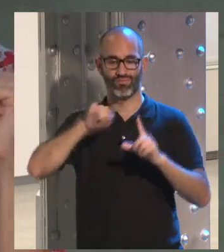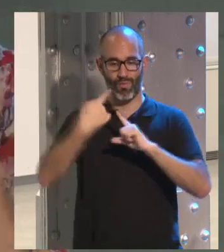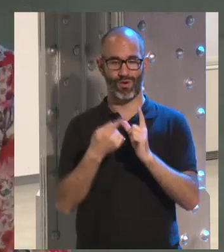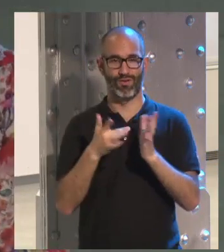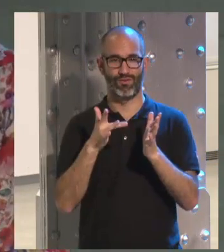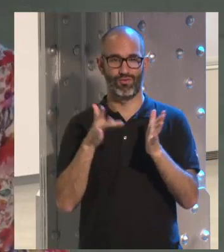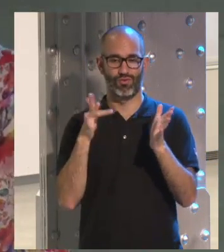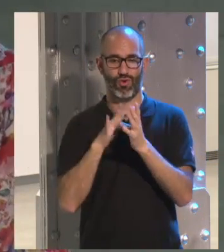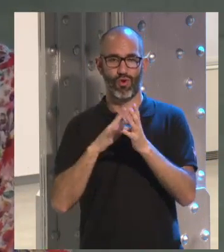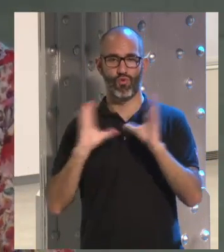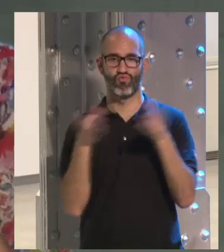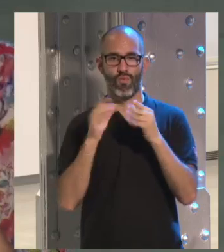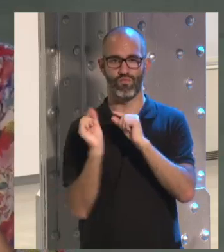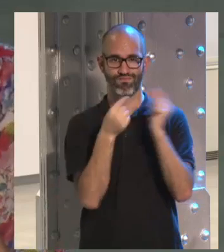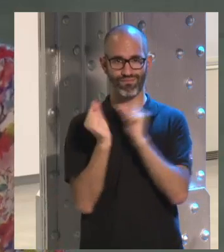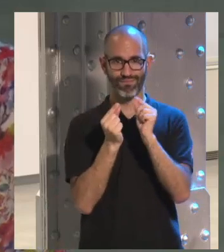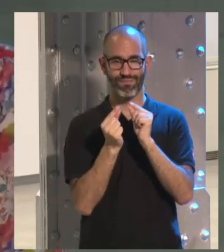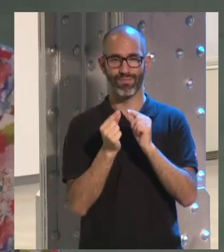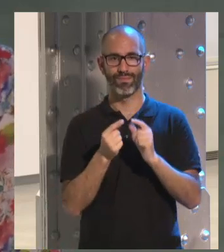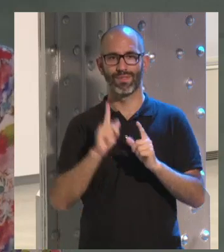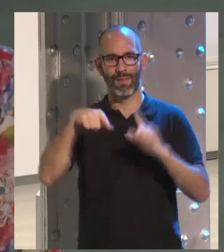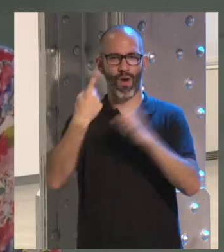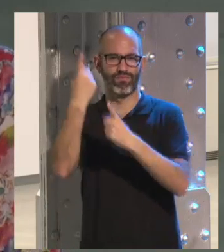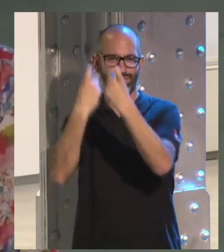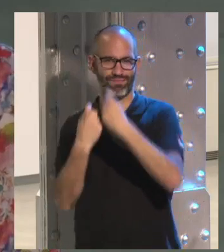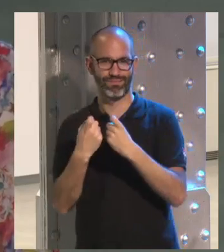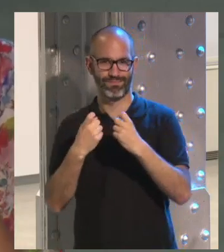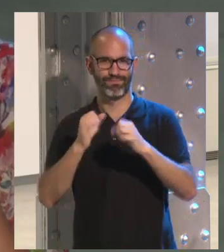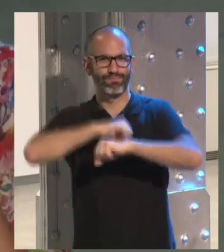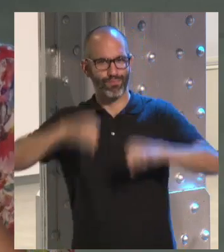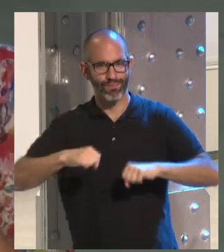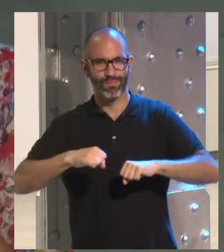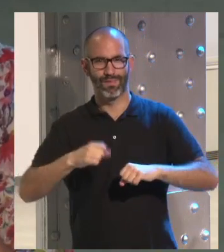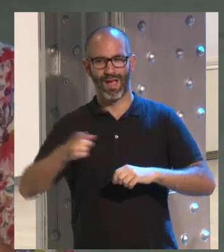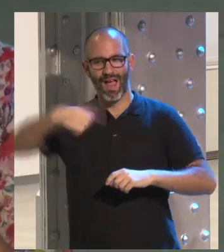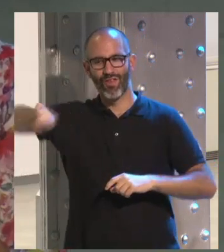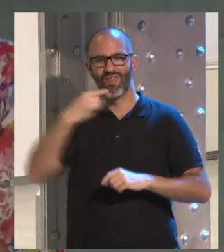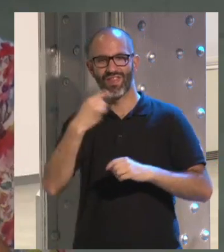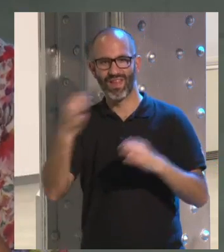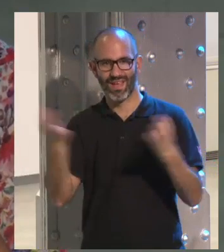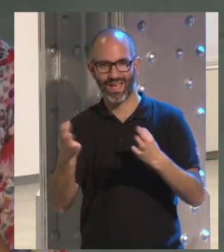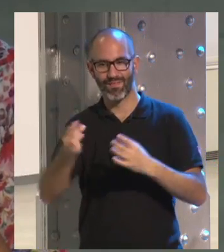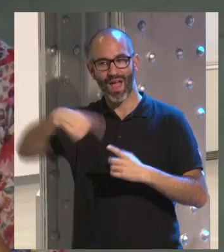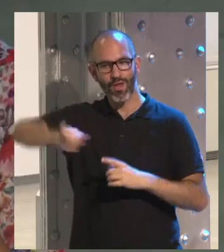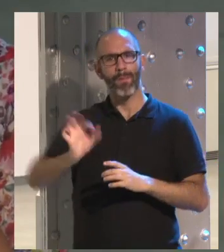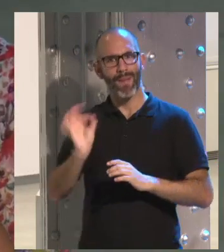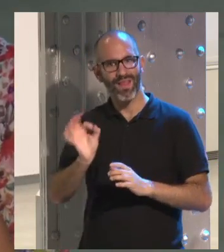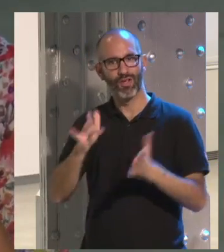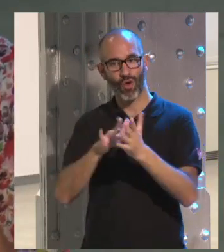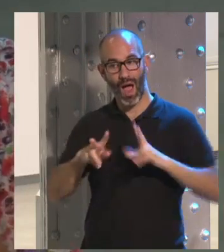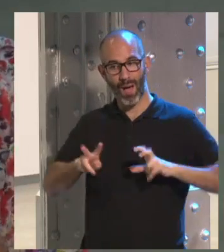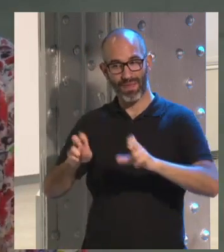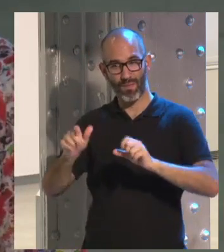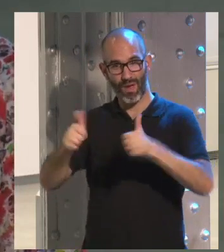luego se confirmó con la encuesta, lo que nos venían a decir es que ellos habían recibido, sí que es cierto que habían recibido